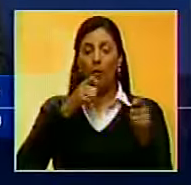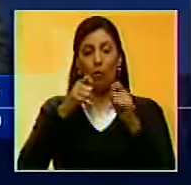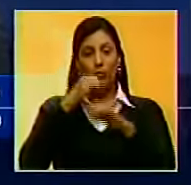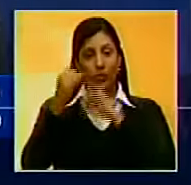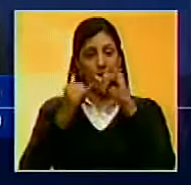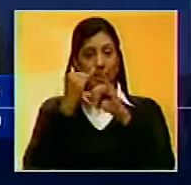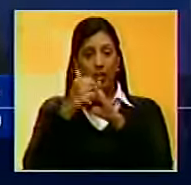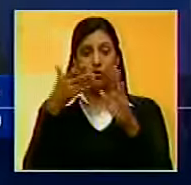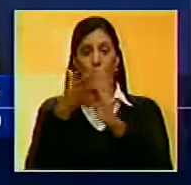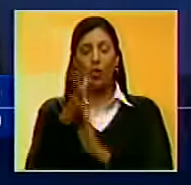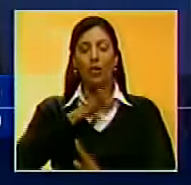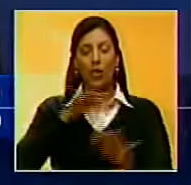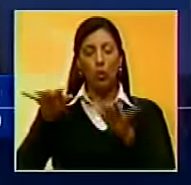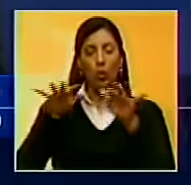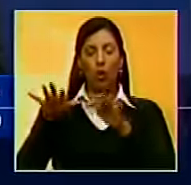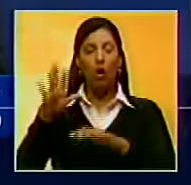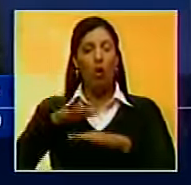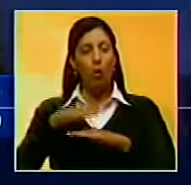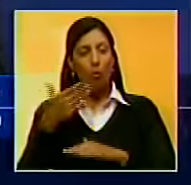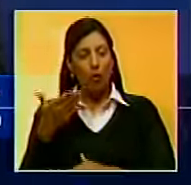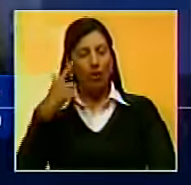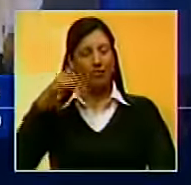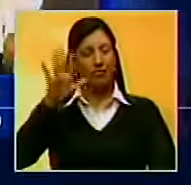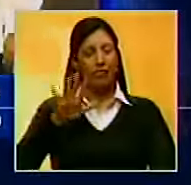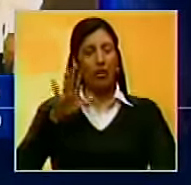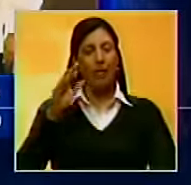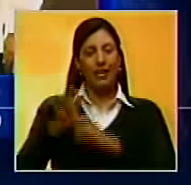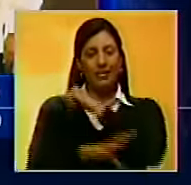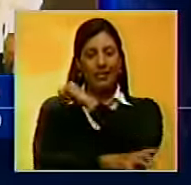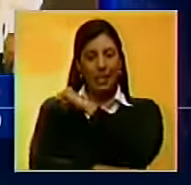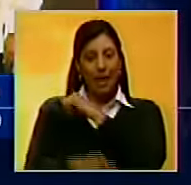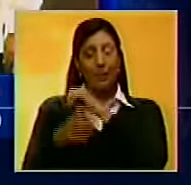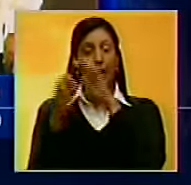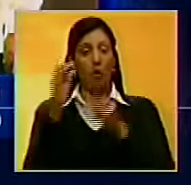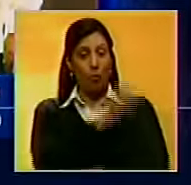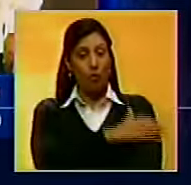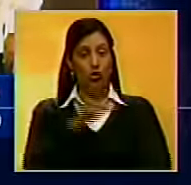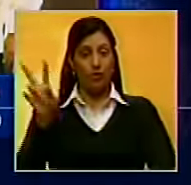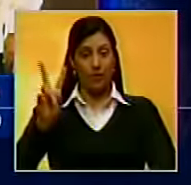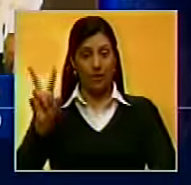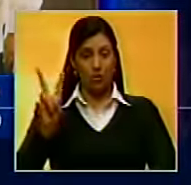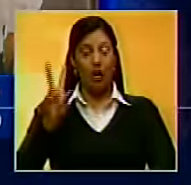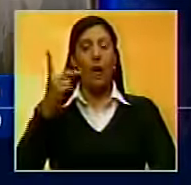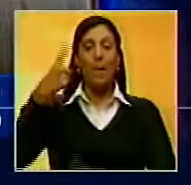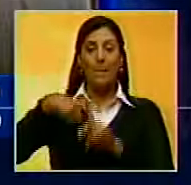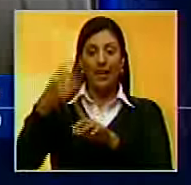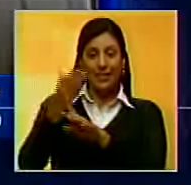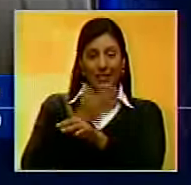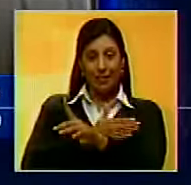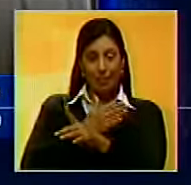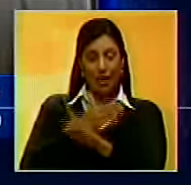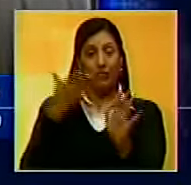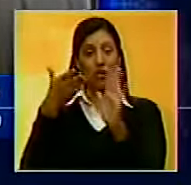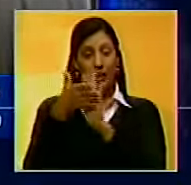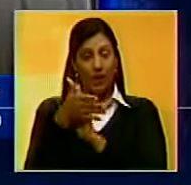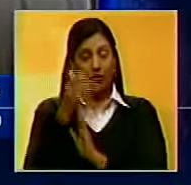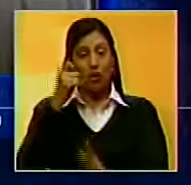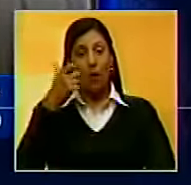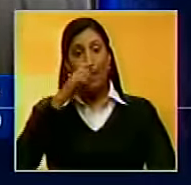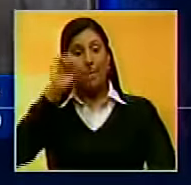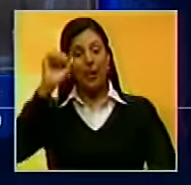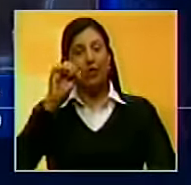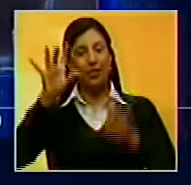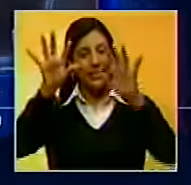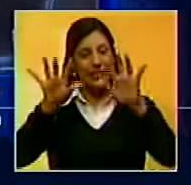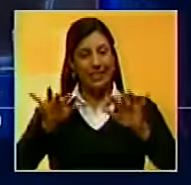internacionales de ser influenciados, por lo que calificó como fraude de la derecha venezolana. Más temprano, el jefe de Estado tuvo un encuentro